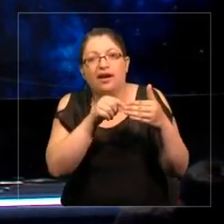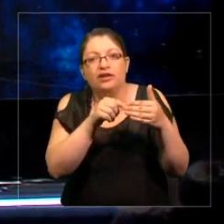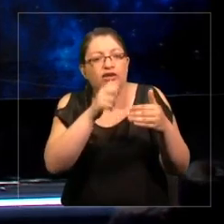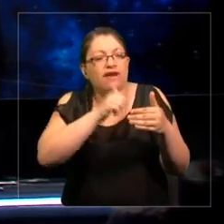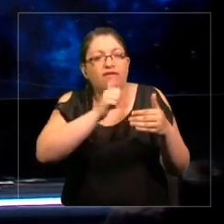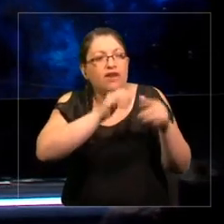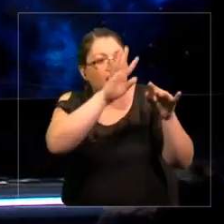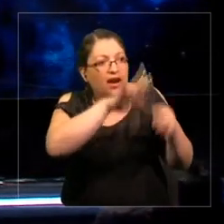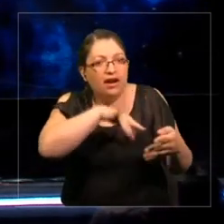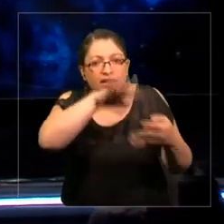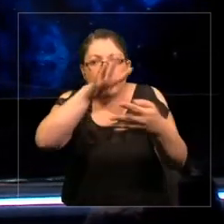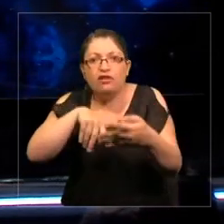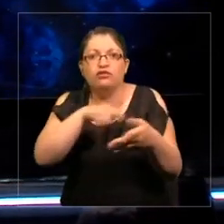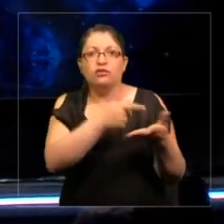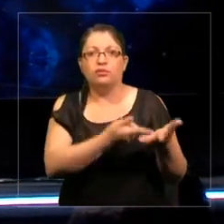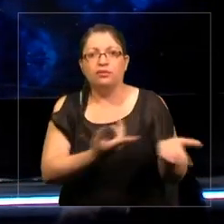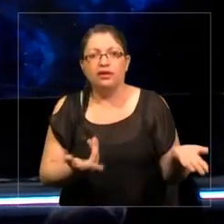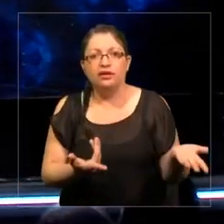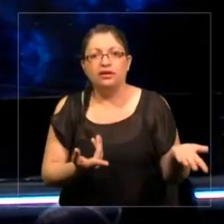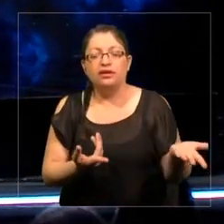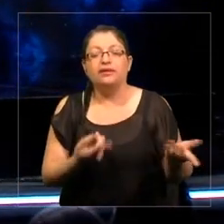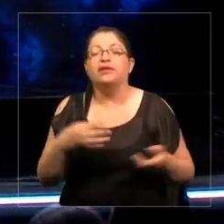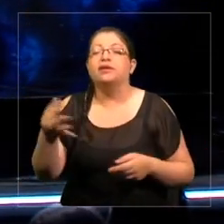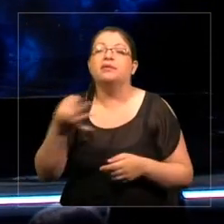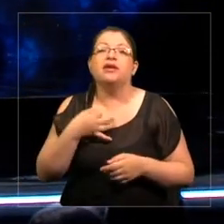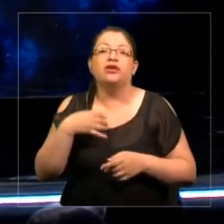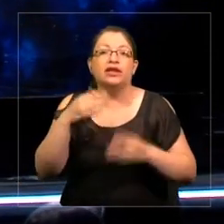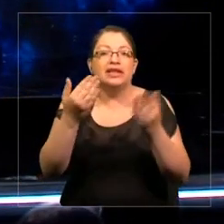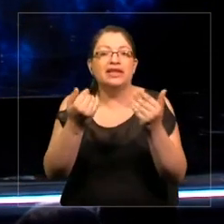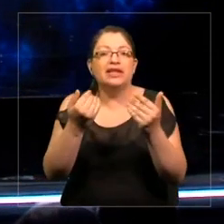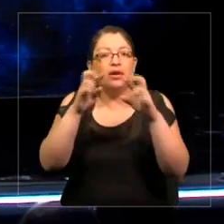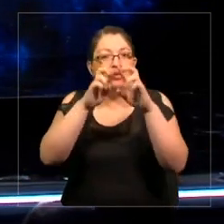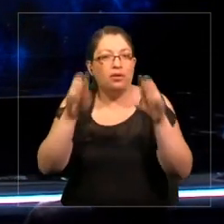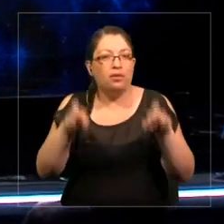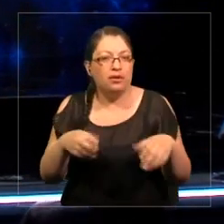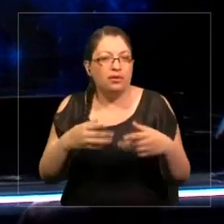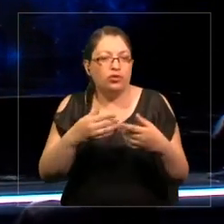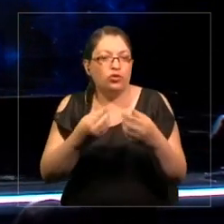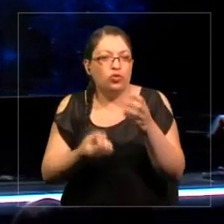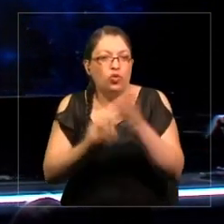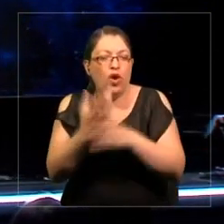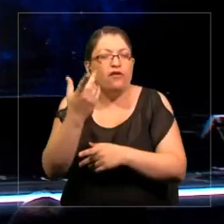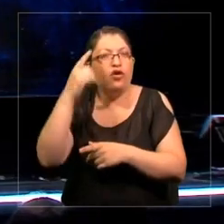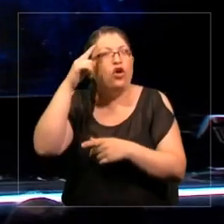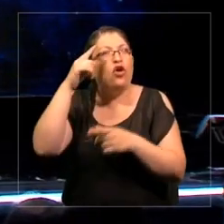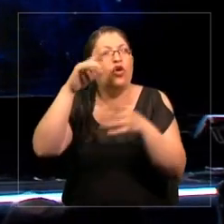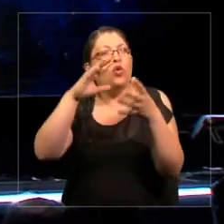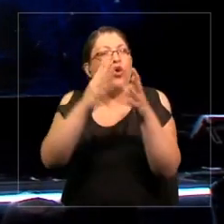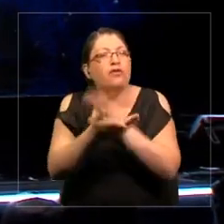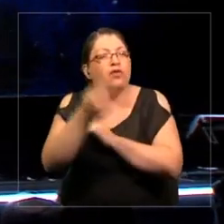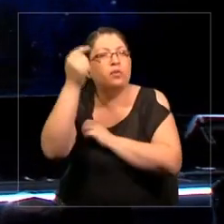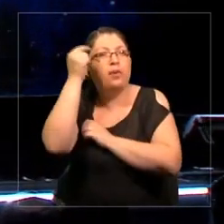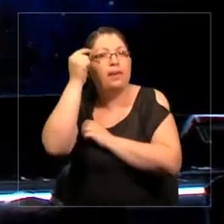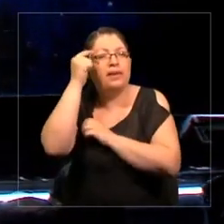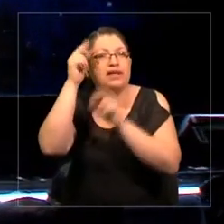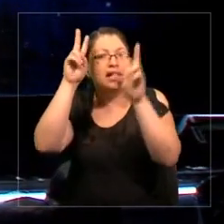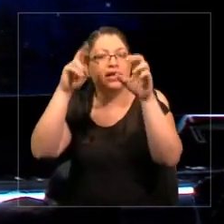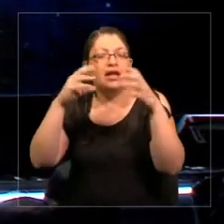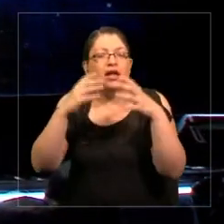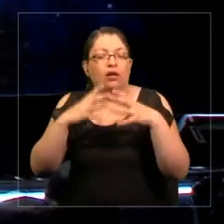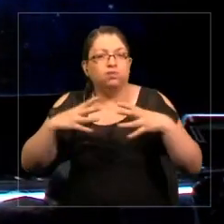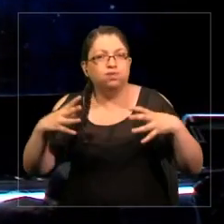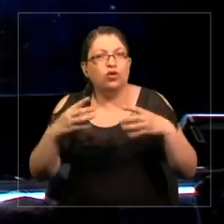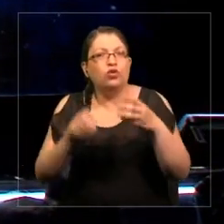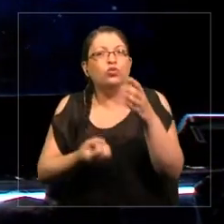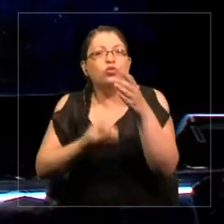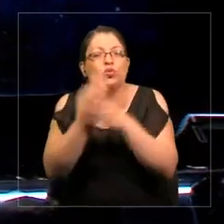informes? Y me dijo, necesitamos un nuevo paradigma, una nueva manera de pensar acerca de la obesidad. Necesitamos un